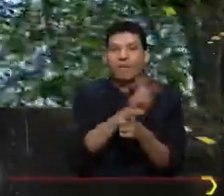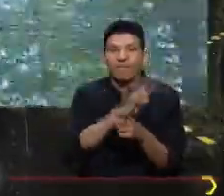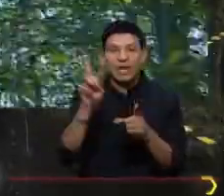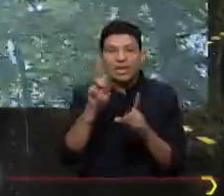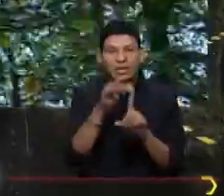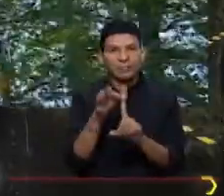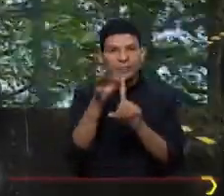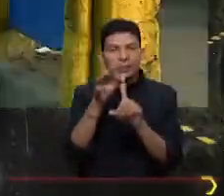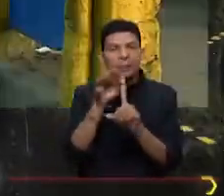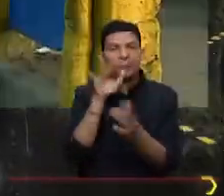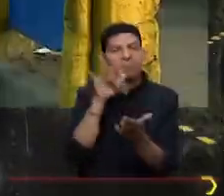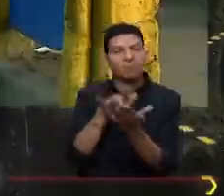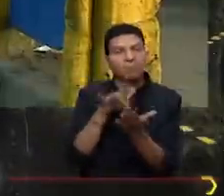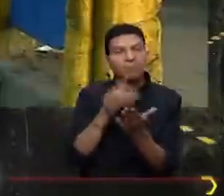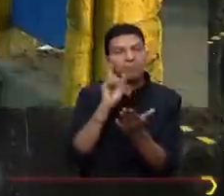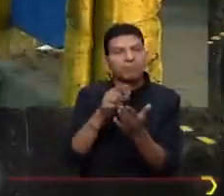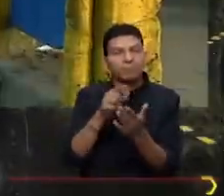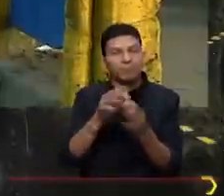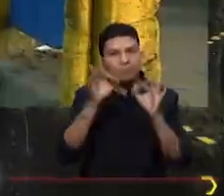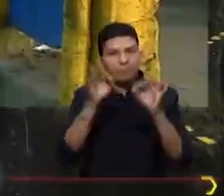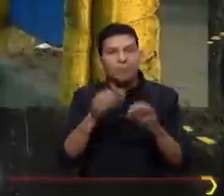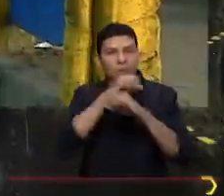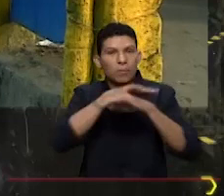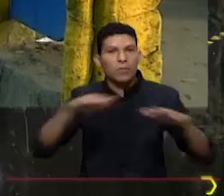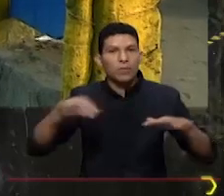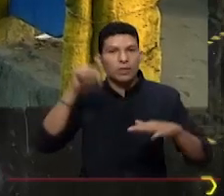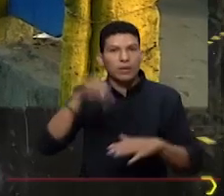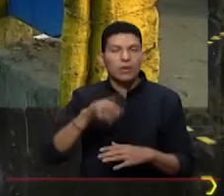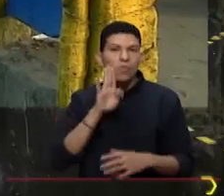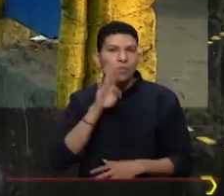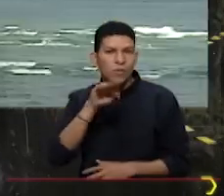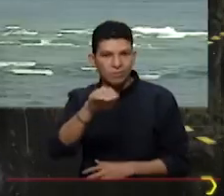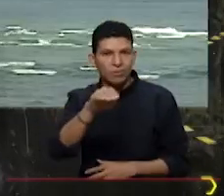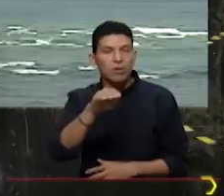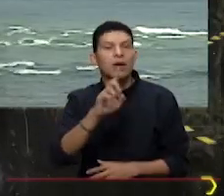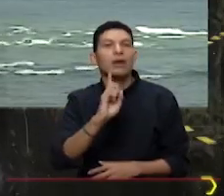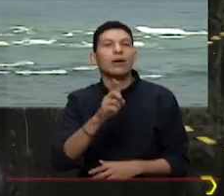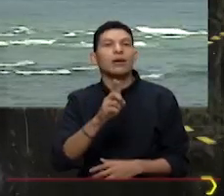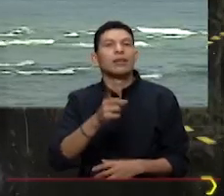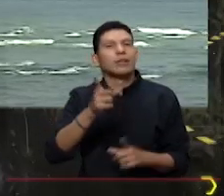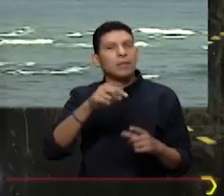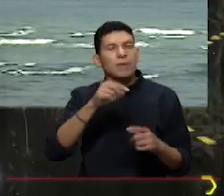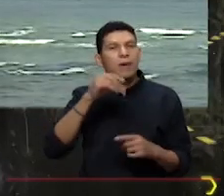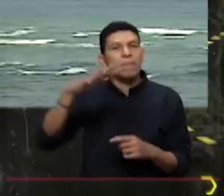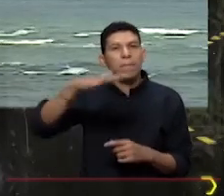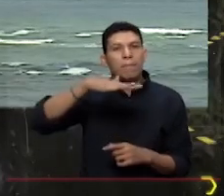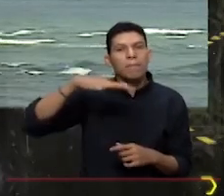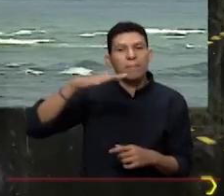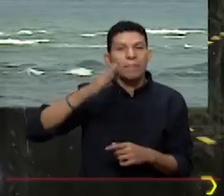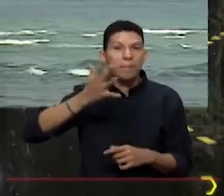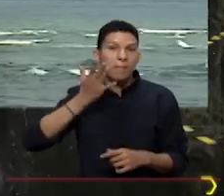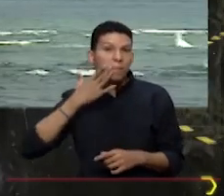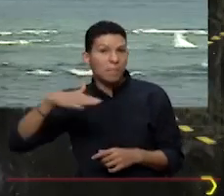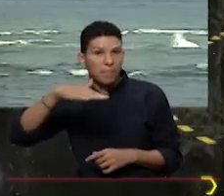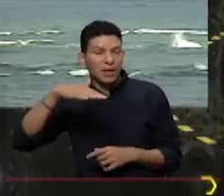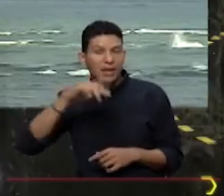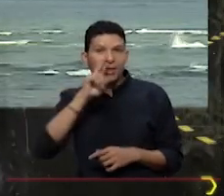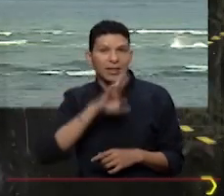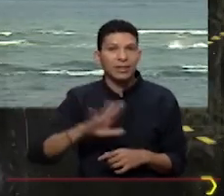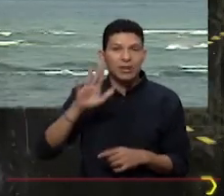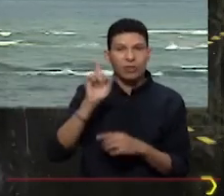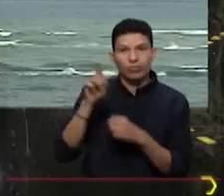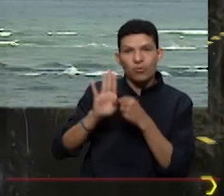Vallecaucana, donde participa el Establecimiento Público Ambiental de Buenaventura, donde participa Parques Nacionales, a través de los parques nacionales que están en